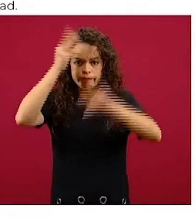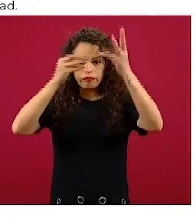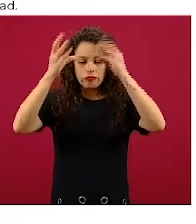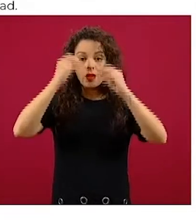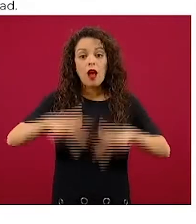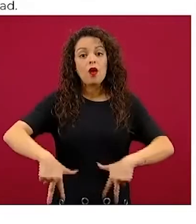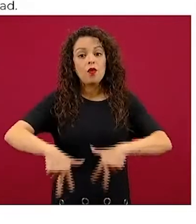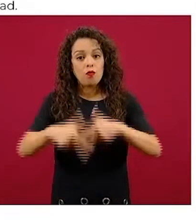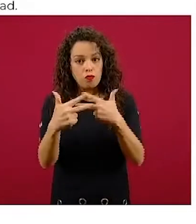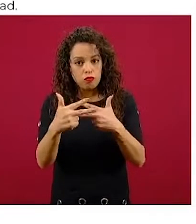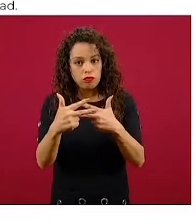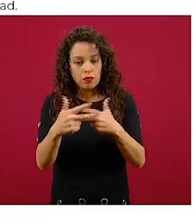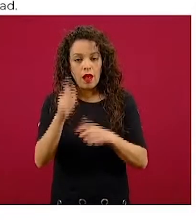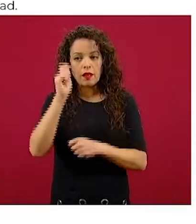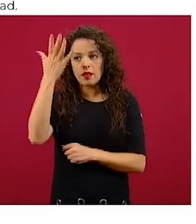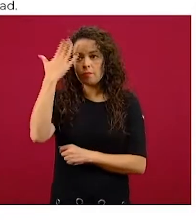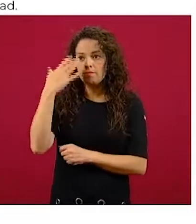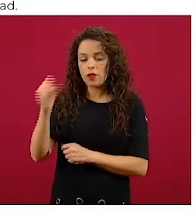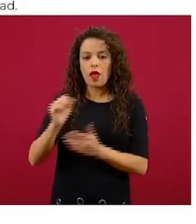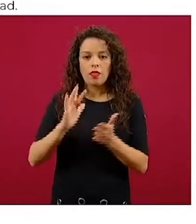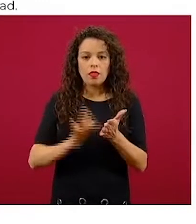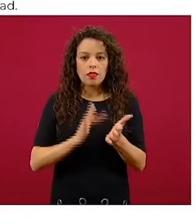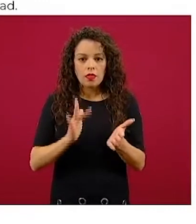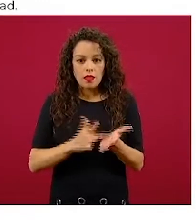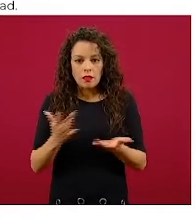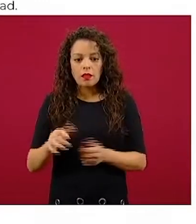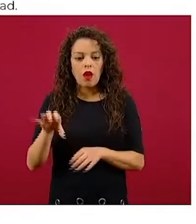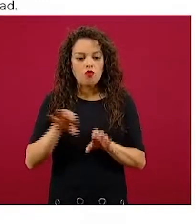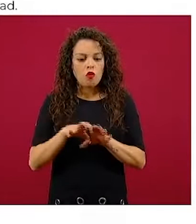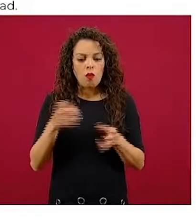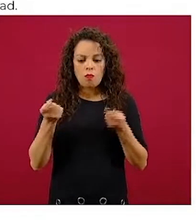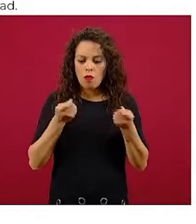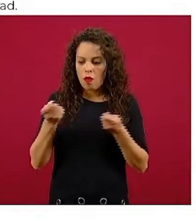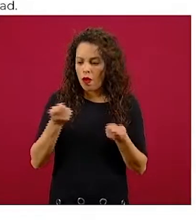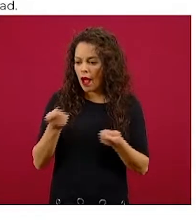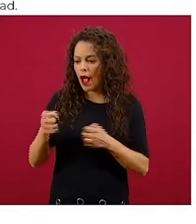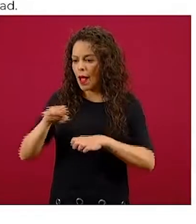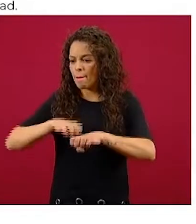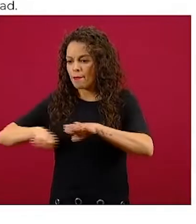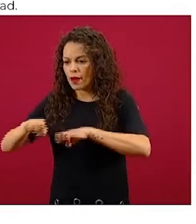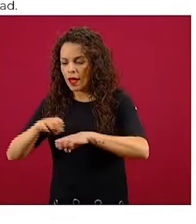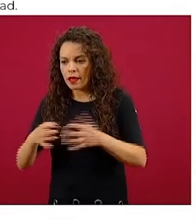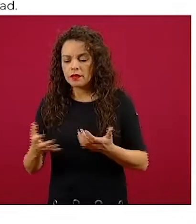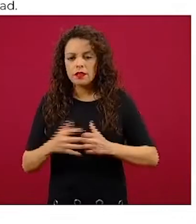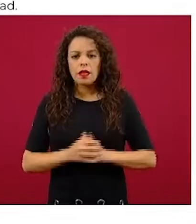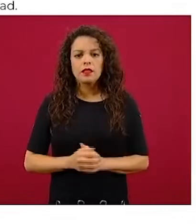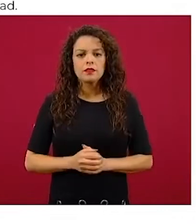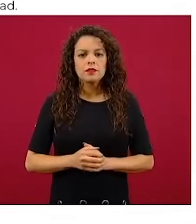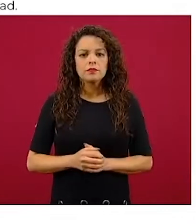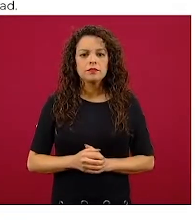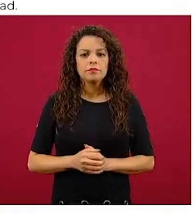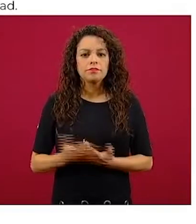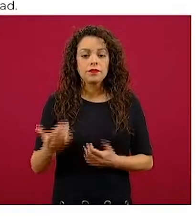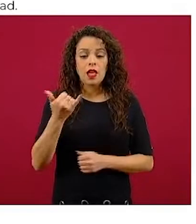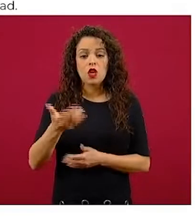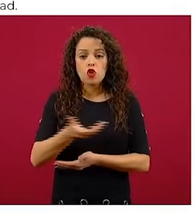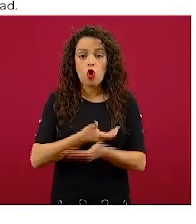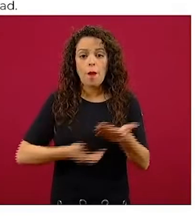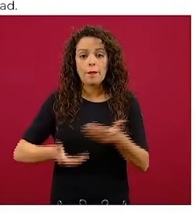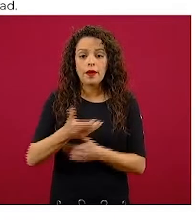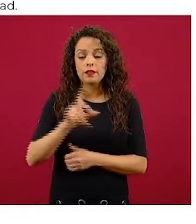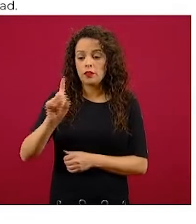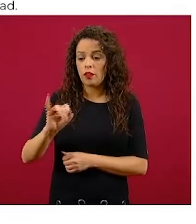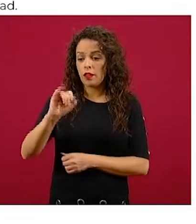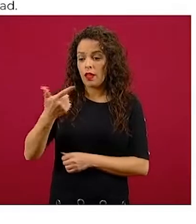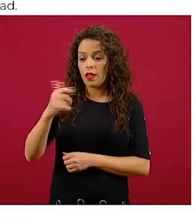de habilidades digitales, refuerzo de administración de empresas, educación financiera y comercio digital, que estará próximamente ya